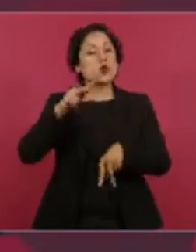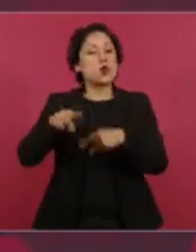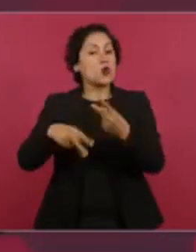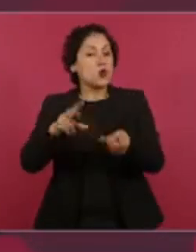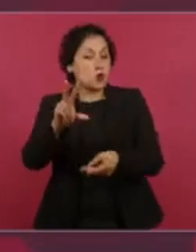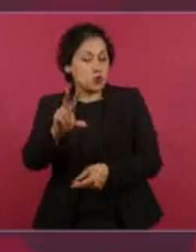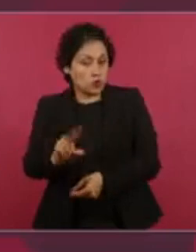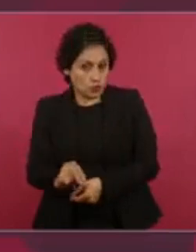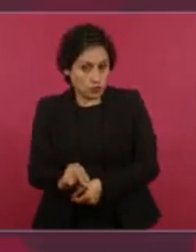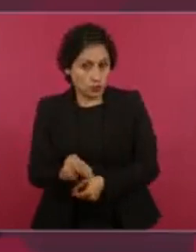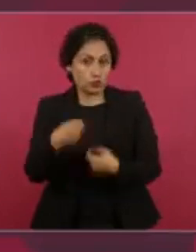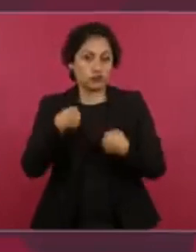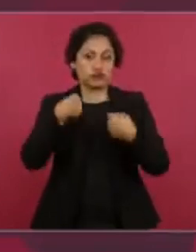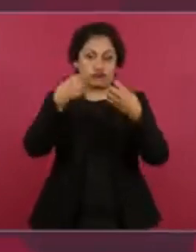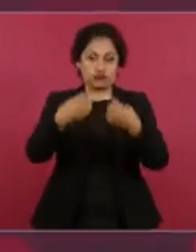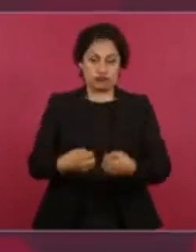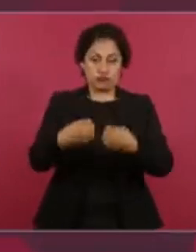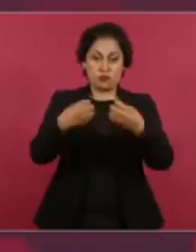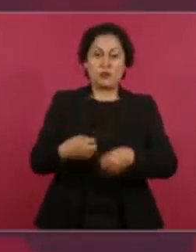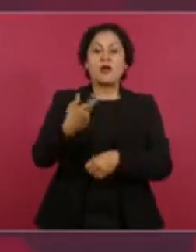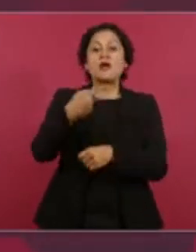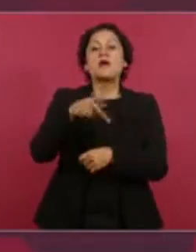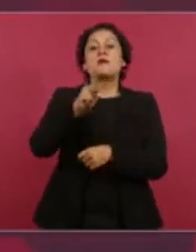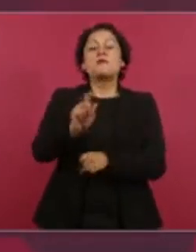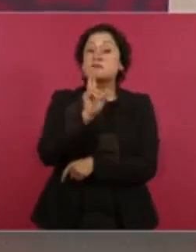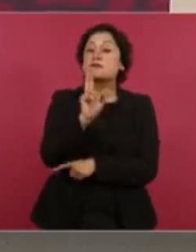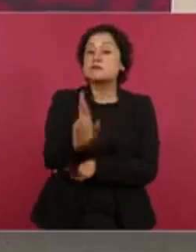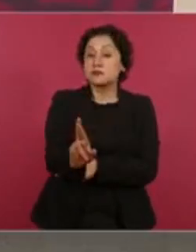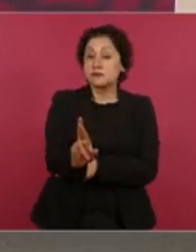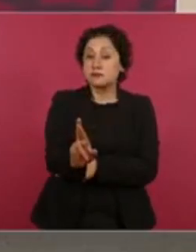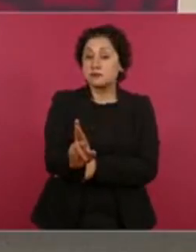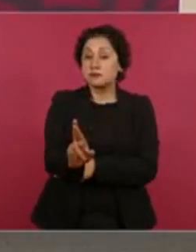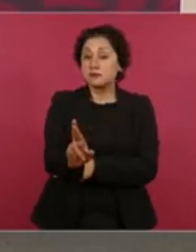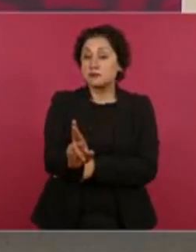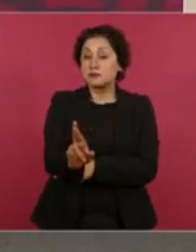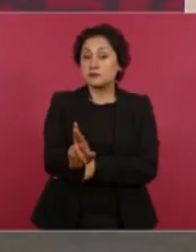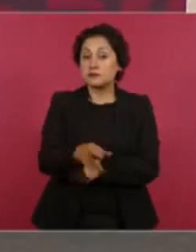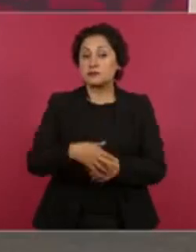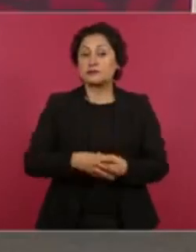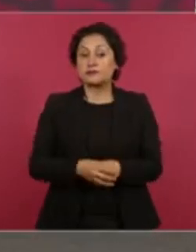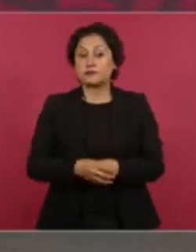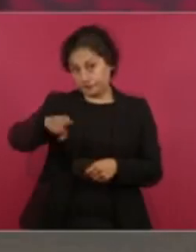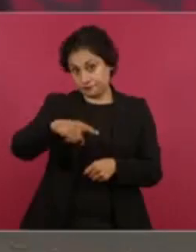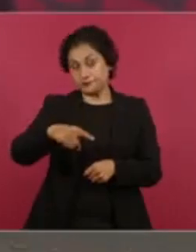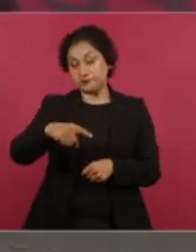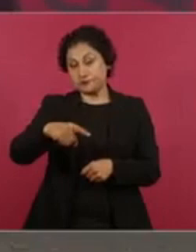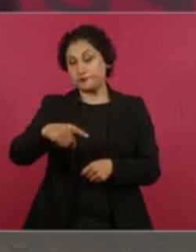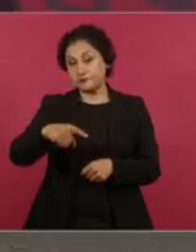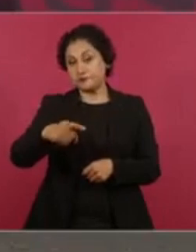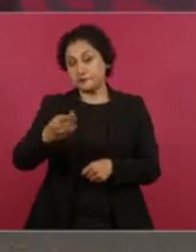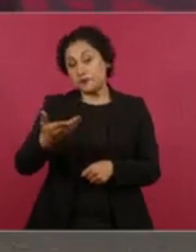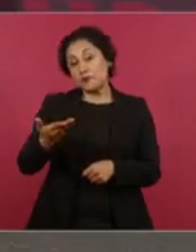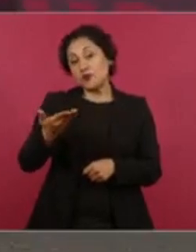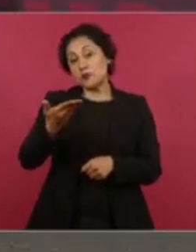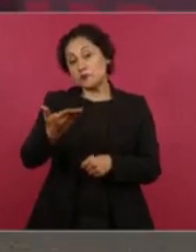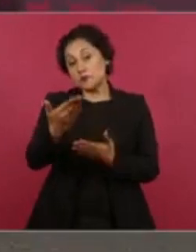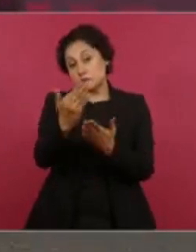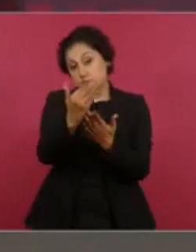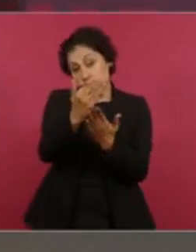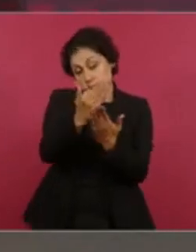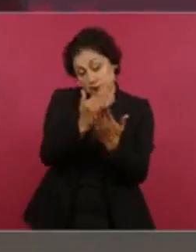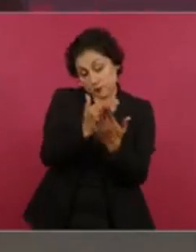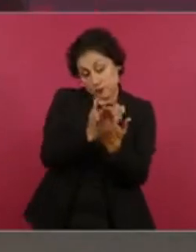se les va a dar respuesta a su pliego petitorio,